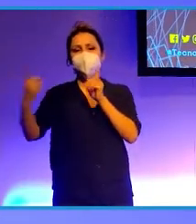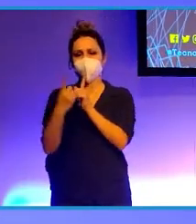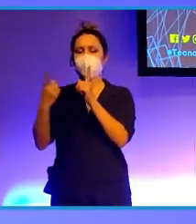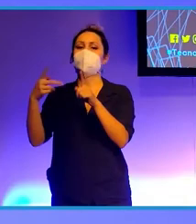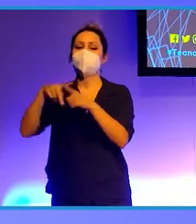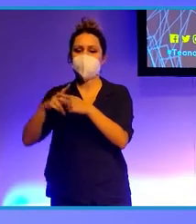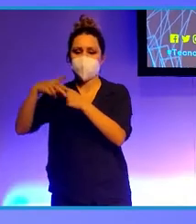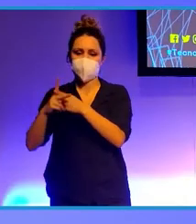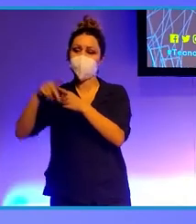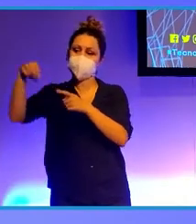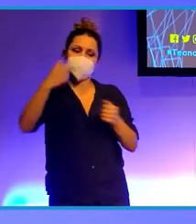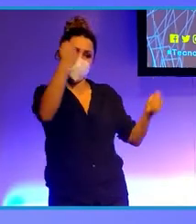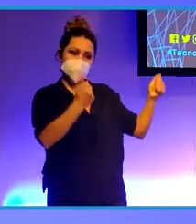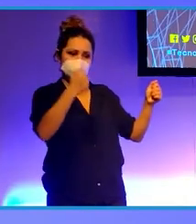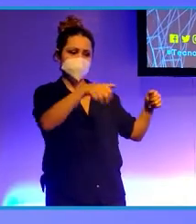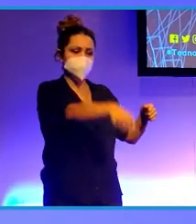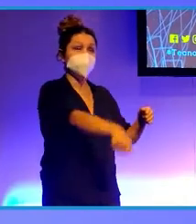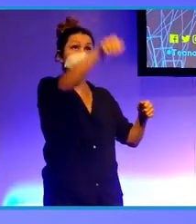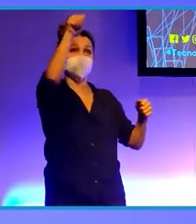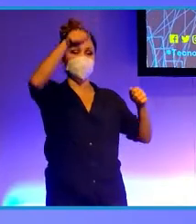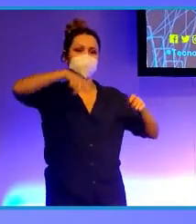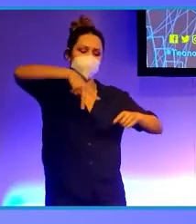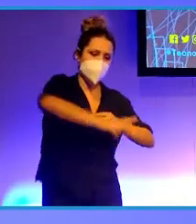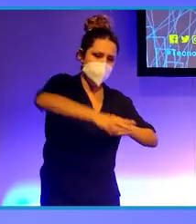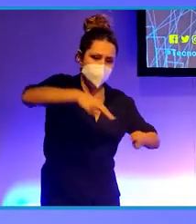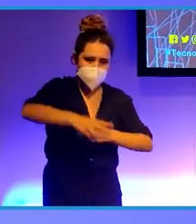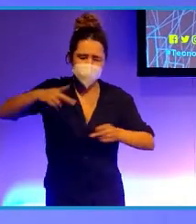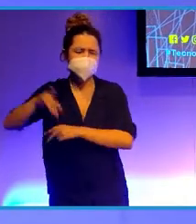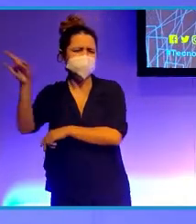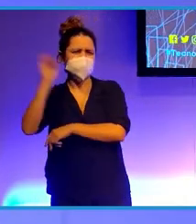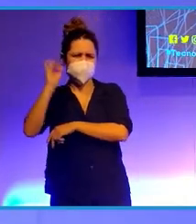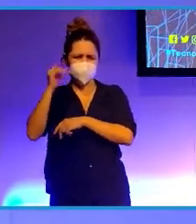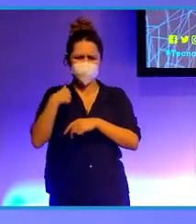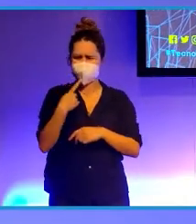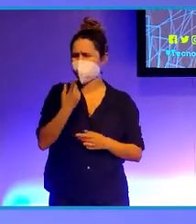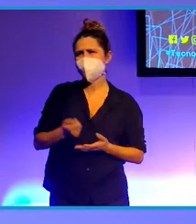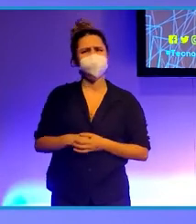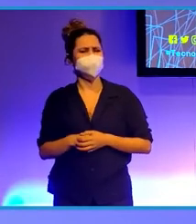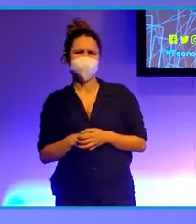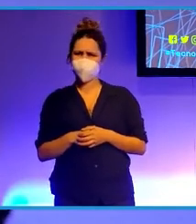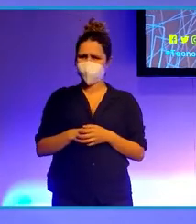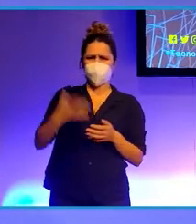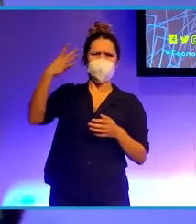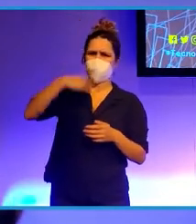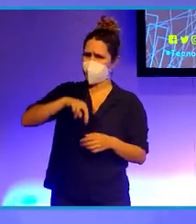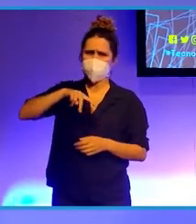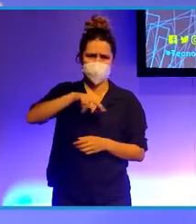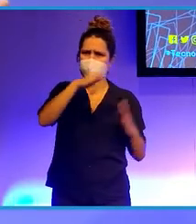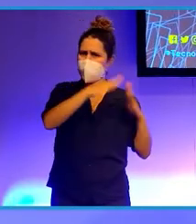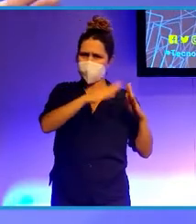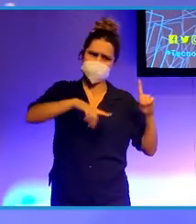lo más amable comenzó a trastear debajo del capó con sonidos que a me decían, Leticia, igual tienes que ir a casa caminando.